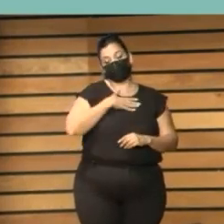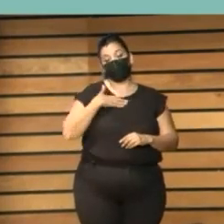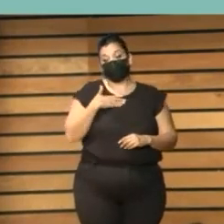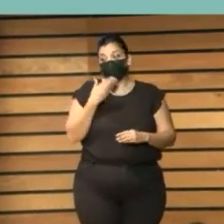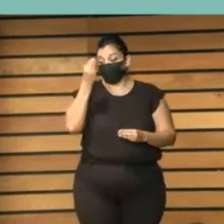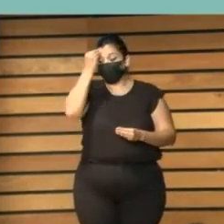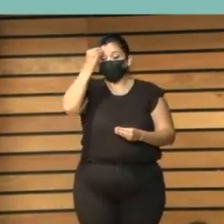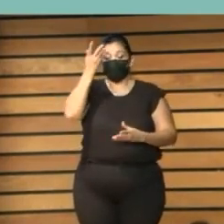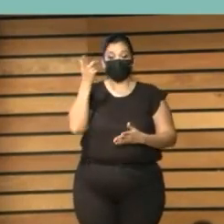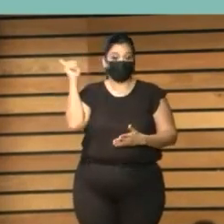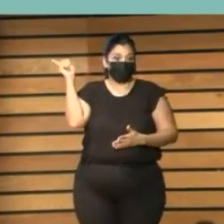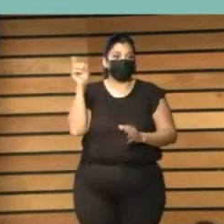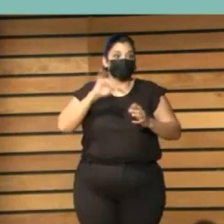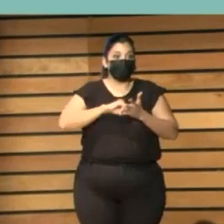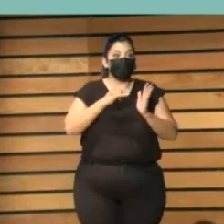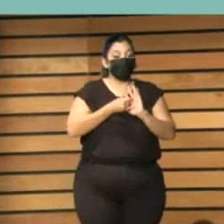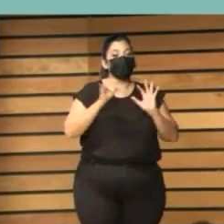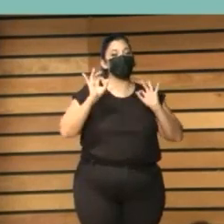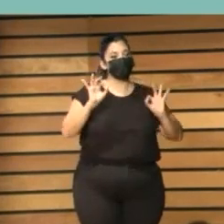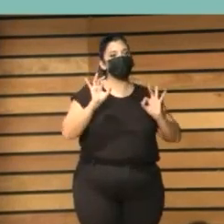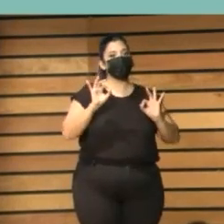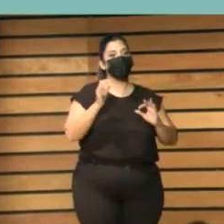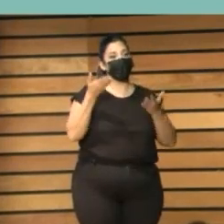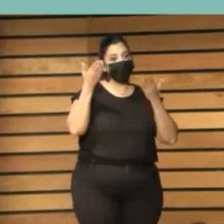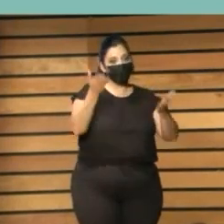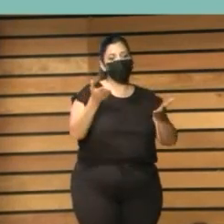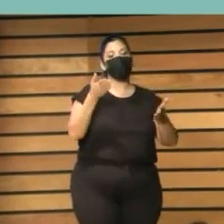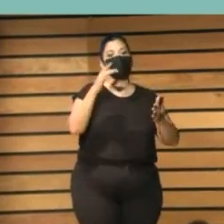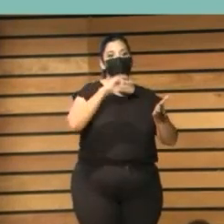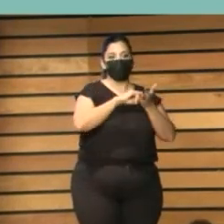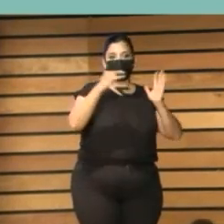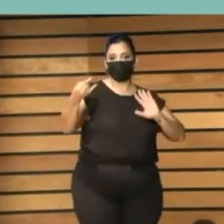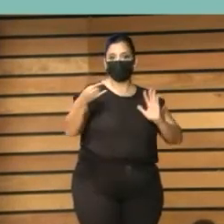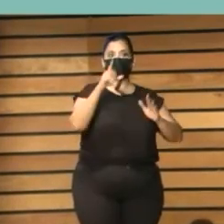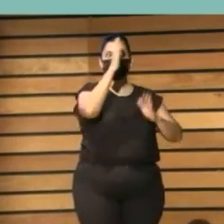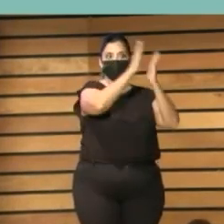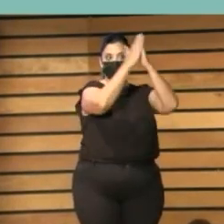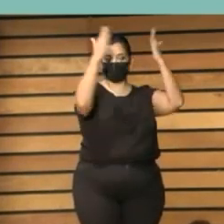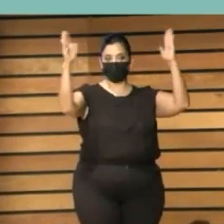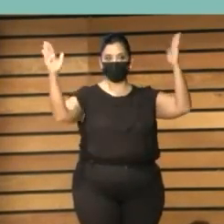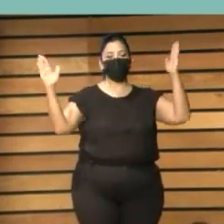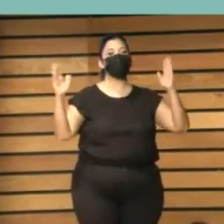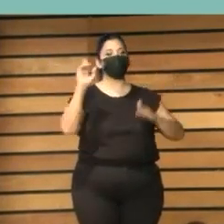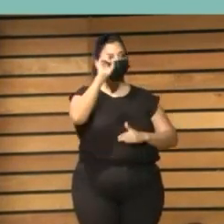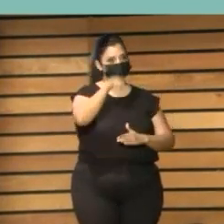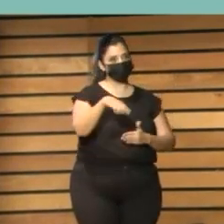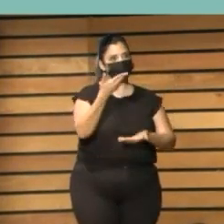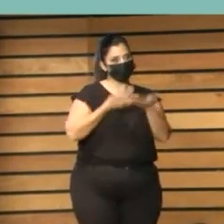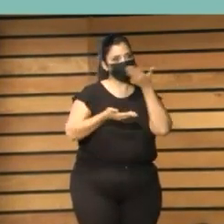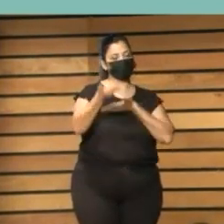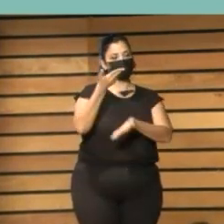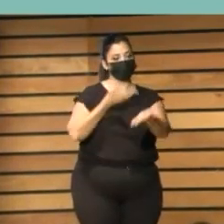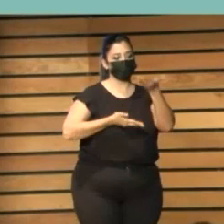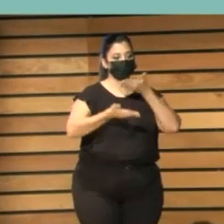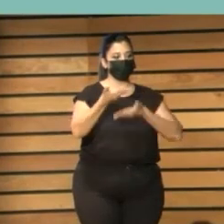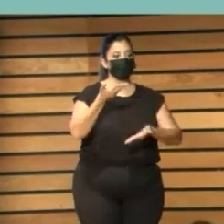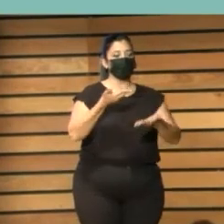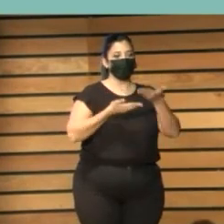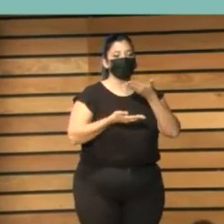significativamente la dotación tecnológica y la ampliación de los servicios de las bibliotecas en este marco de transformación digital